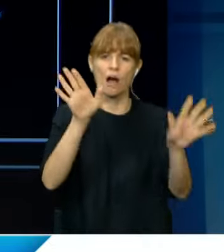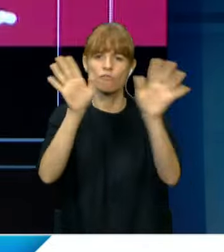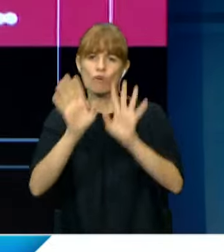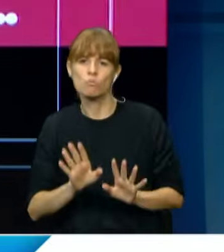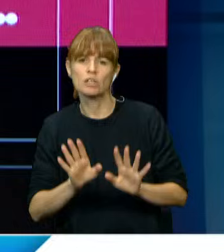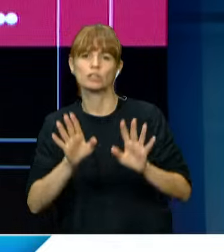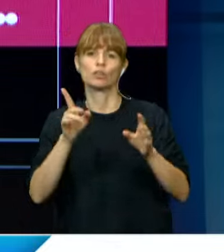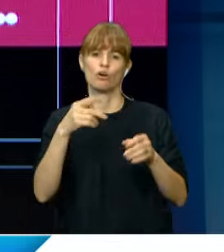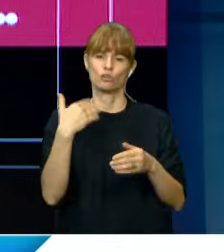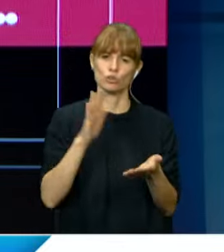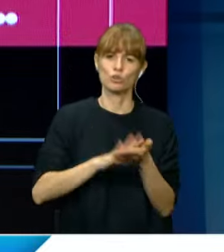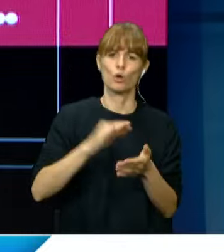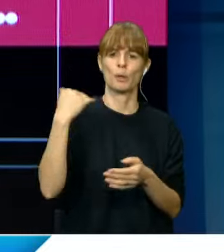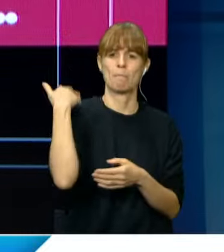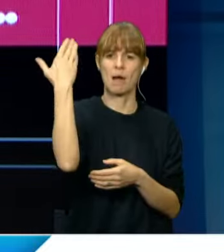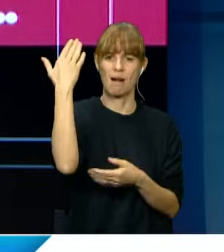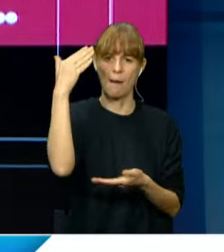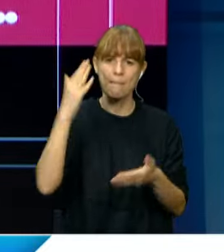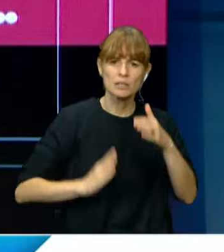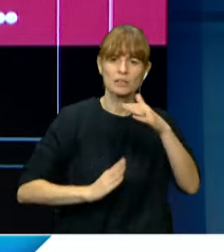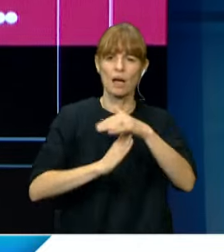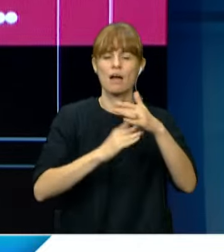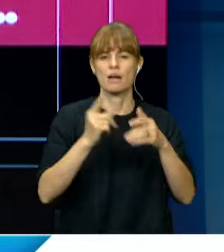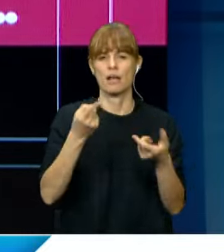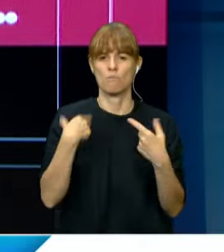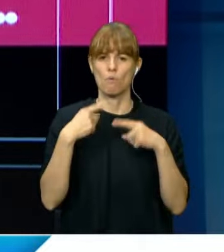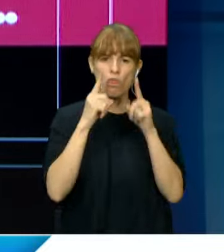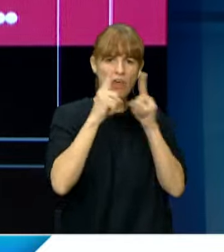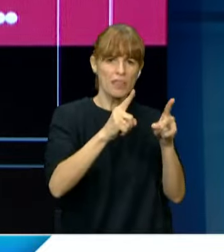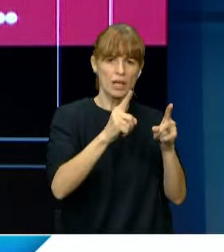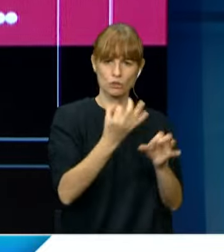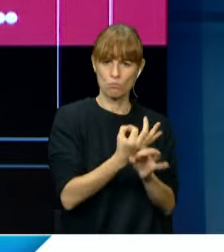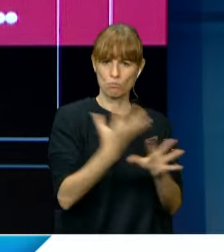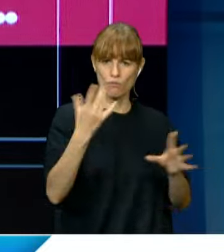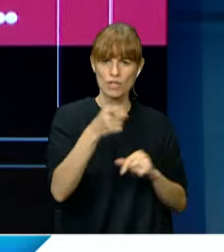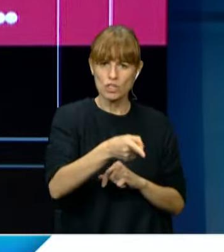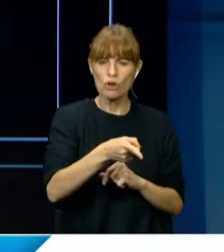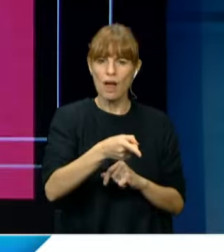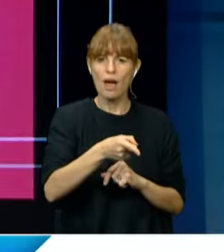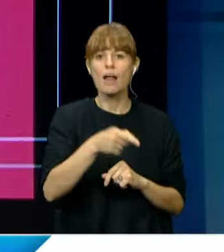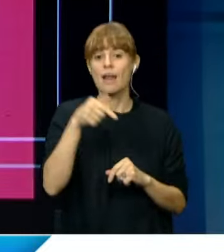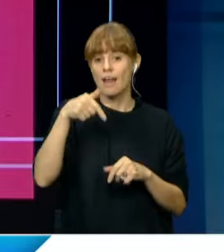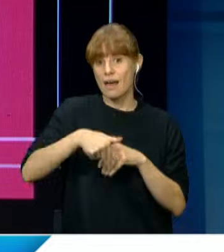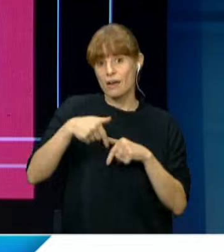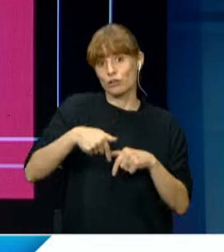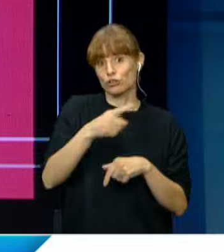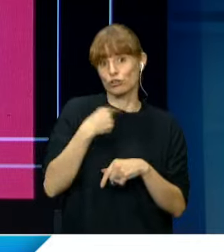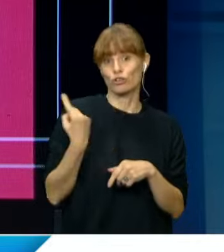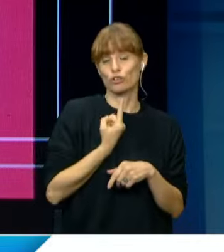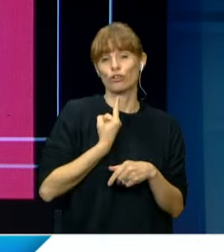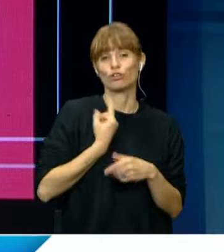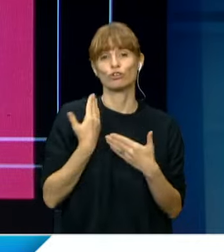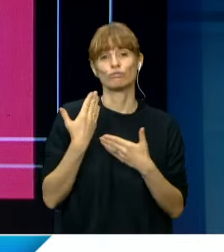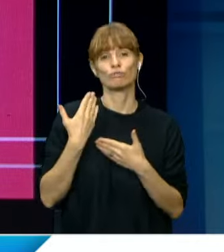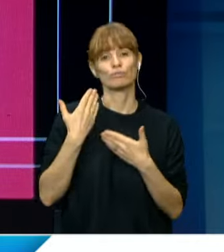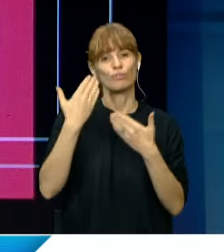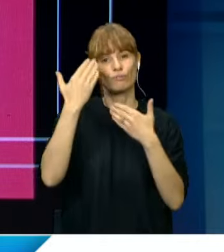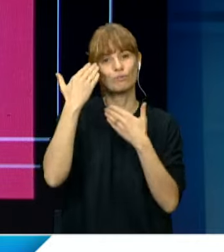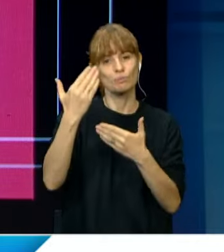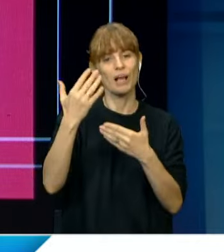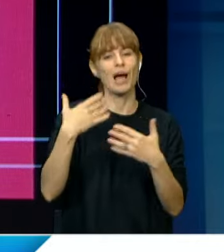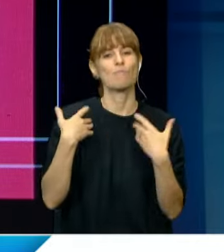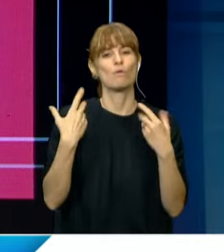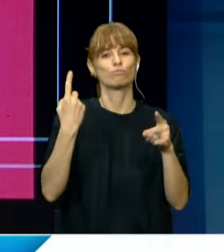parlamentaria y sobre otras temáticas con dedicación y profesionalismo. Y desde aquí les deseamos muchísimos